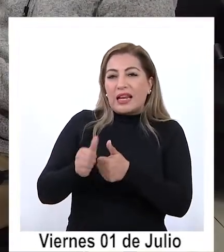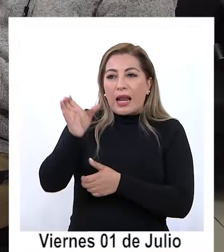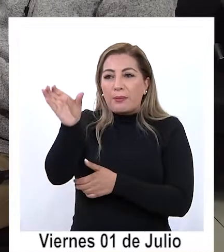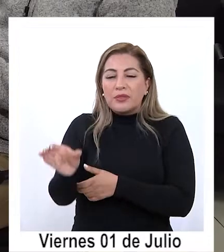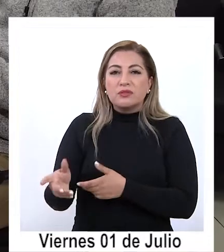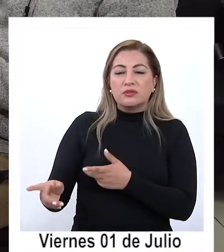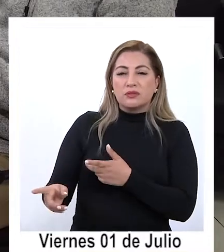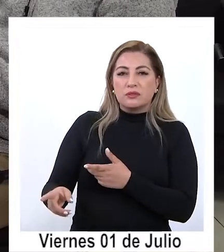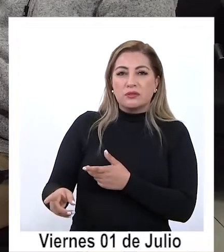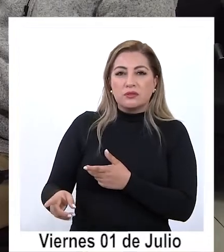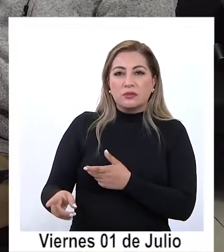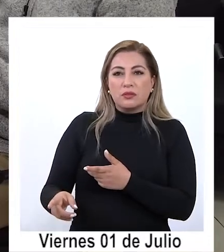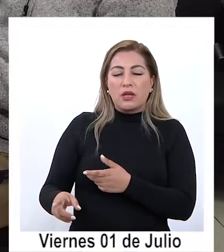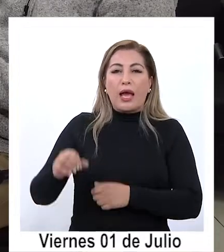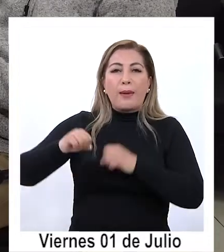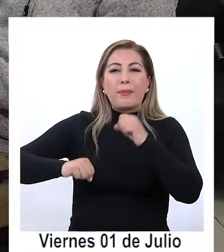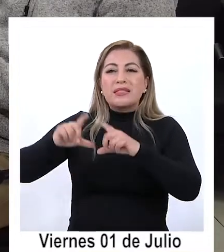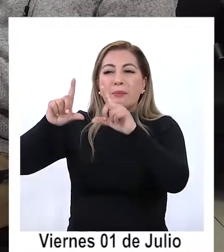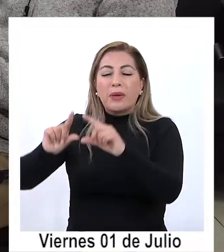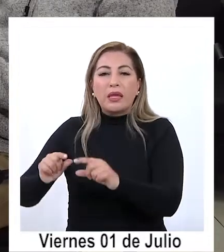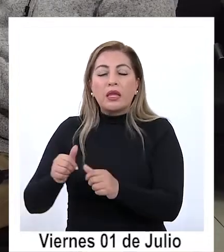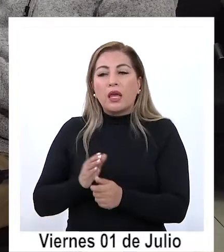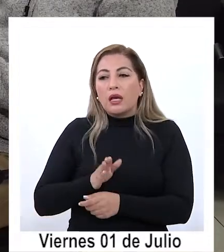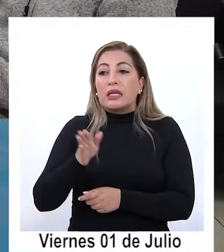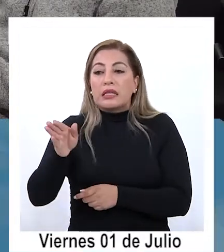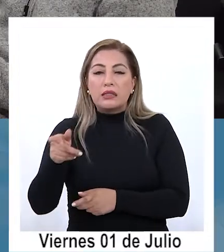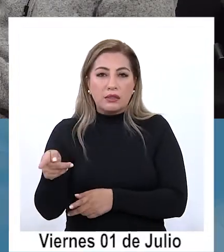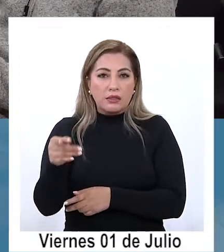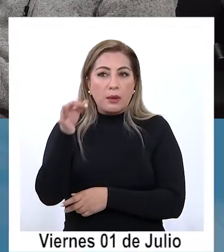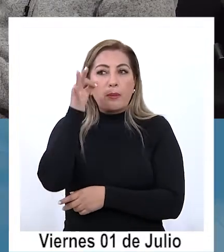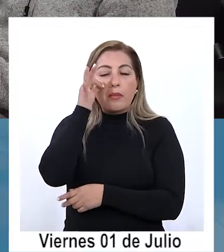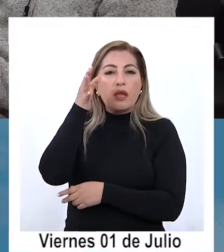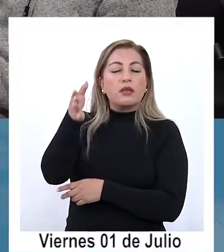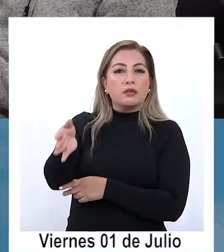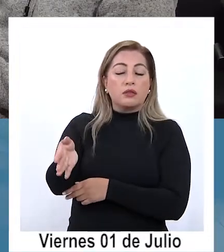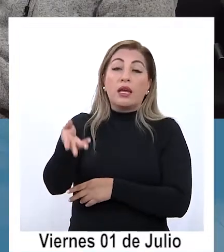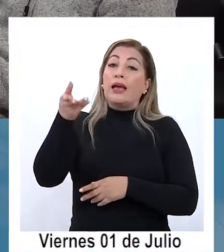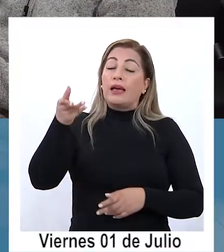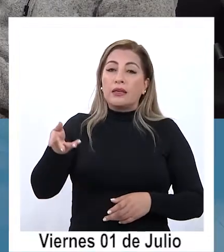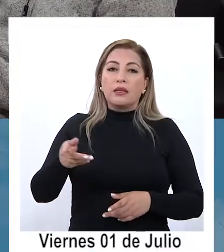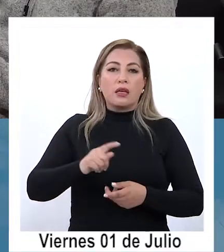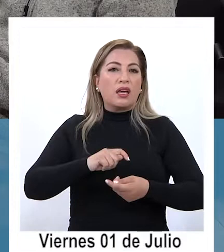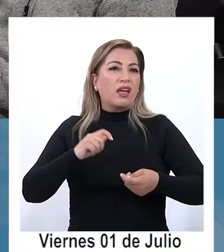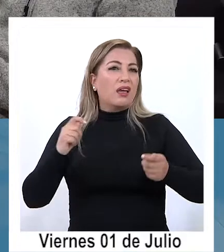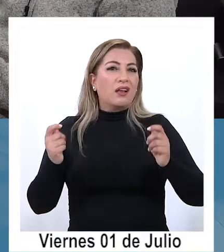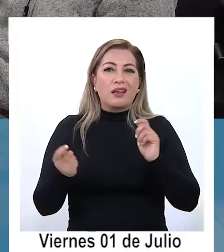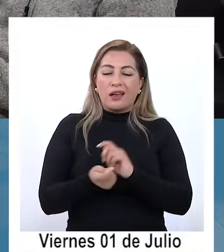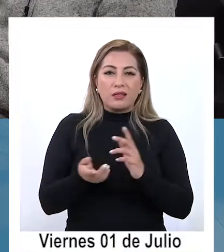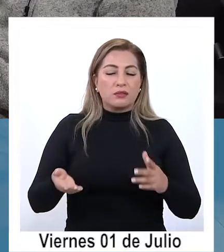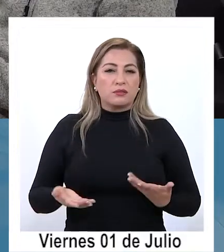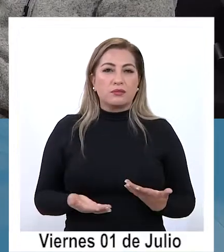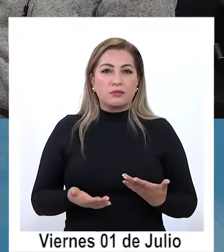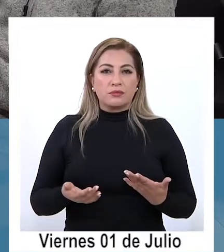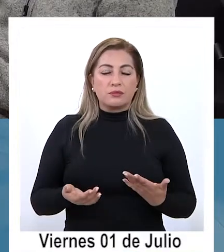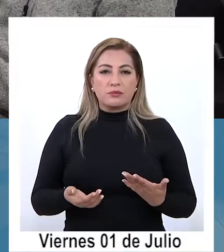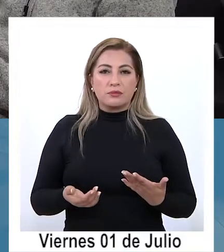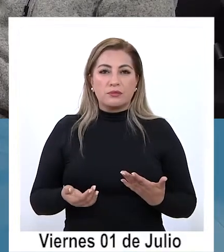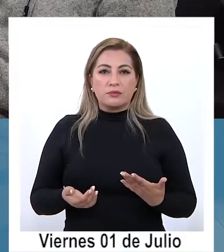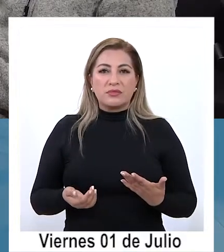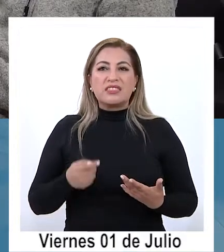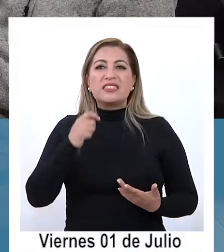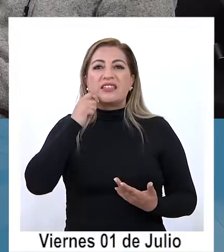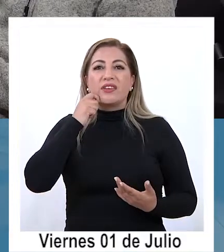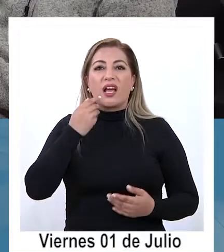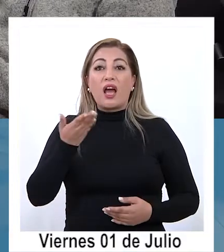poder llegar a los más pequeños y desde ahí el cambio de foco cierto de